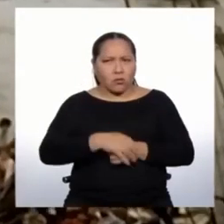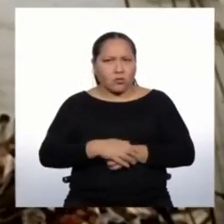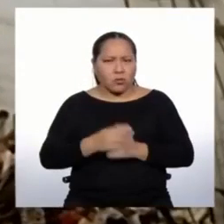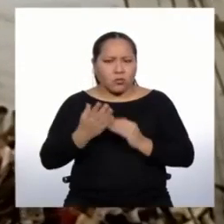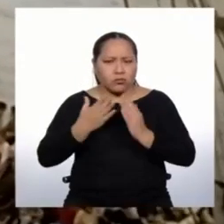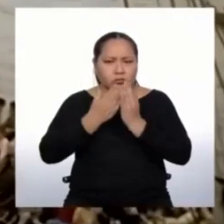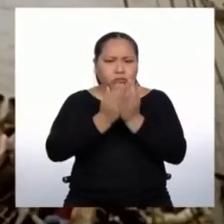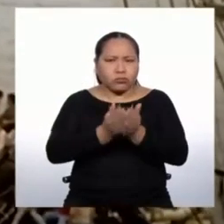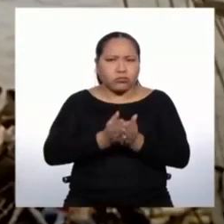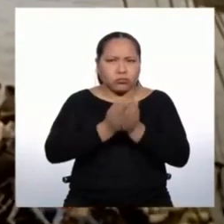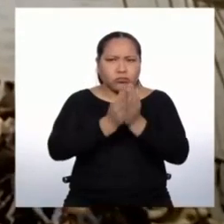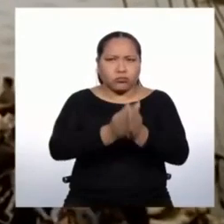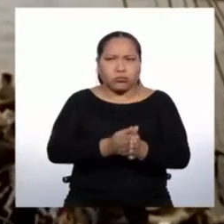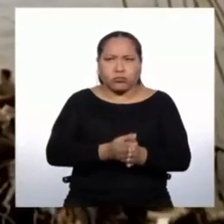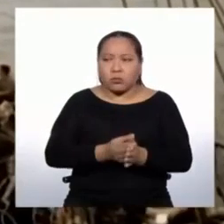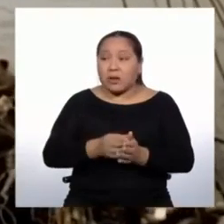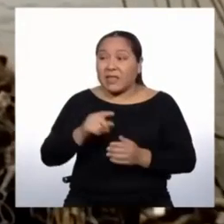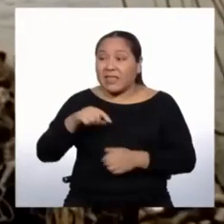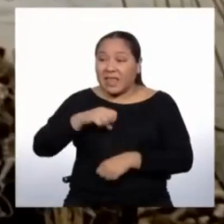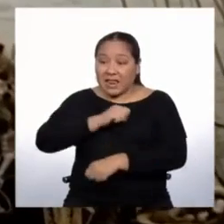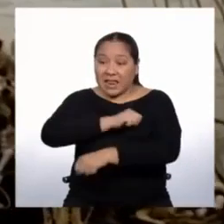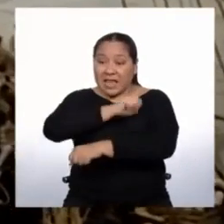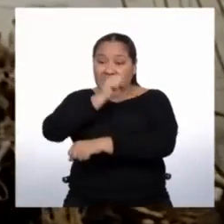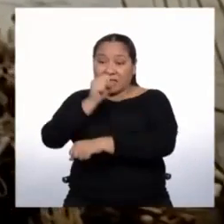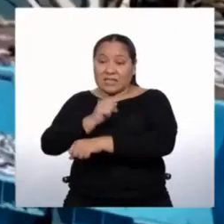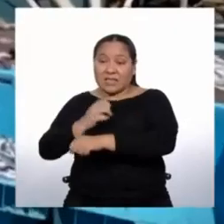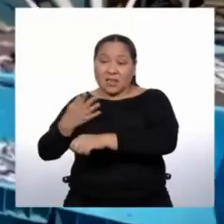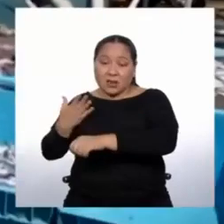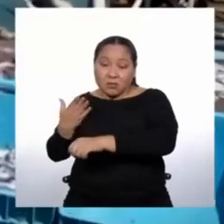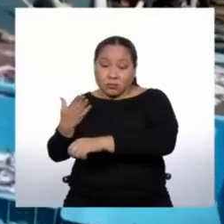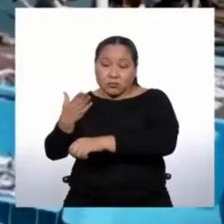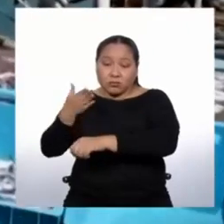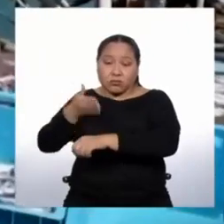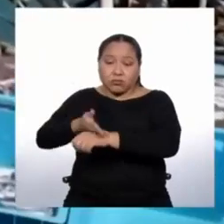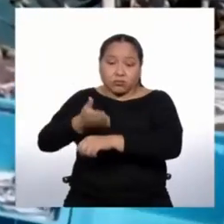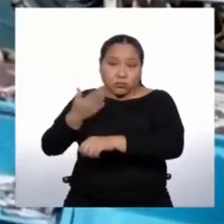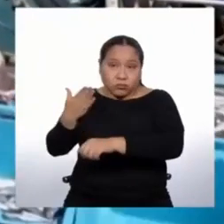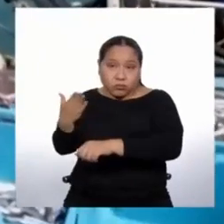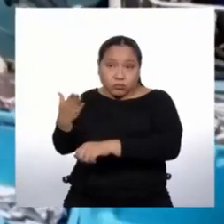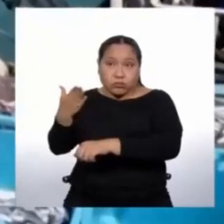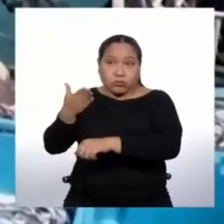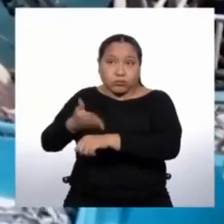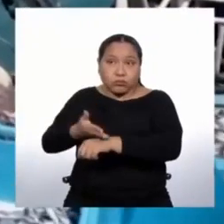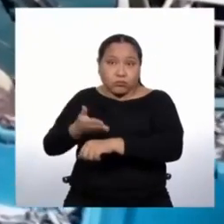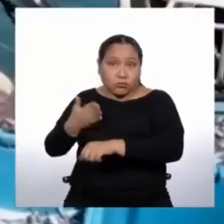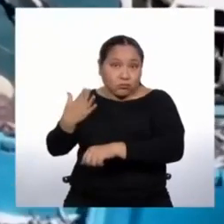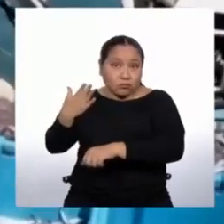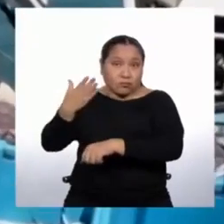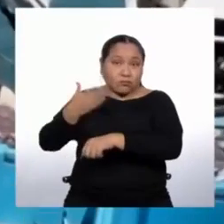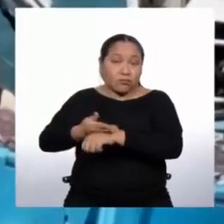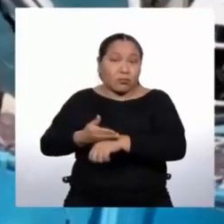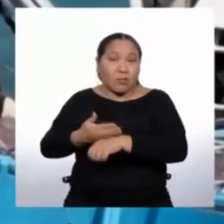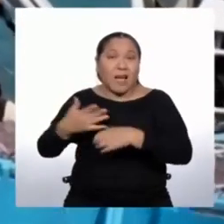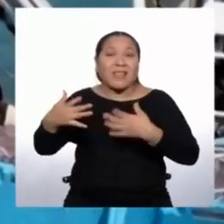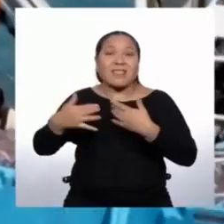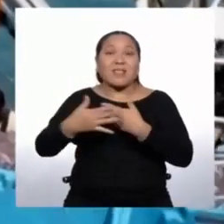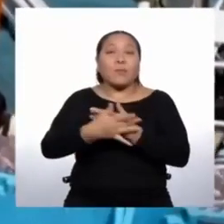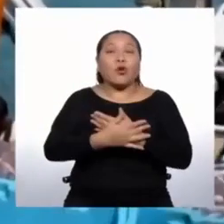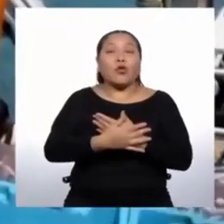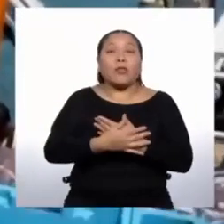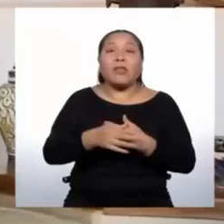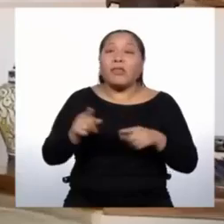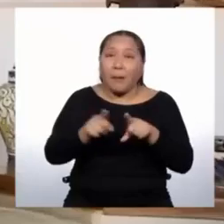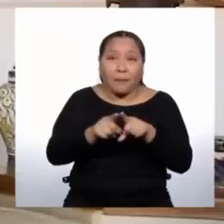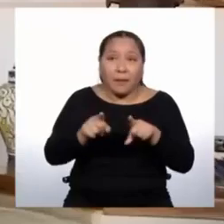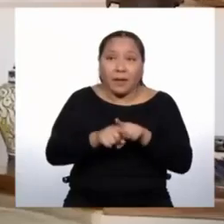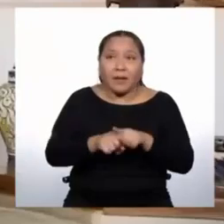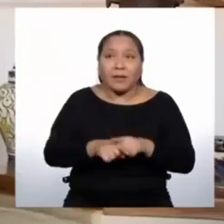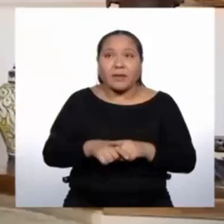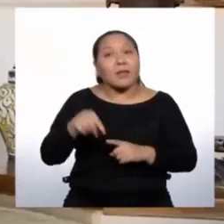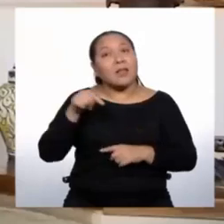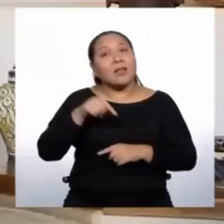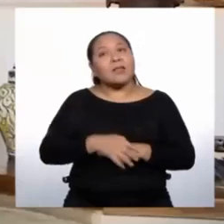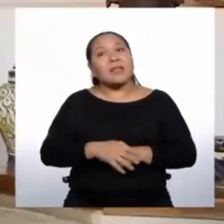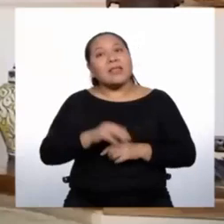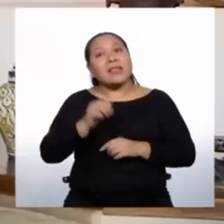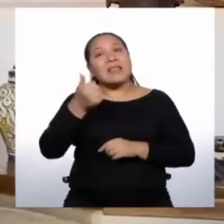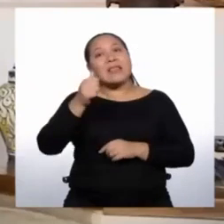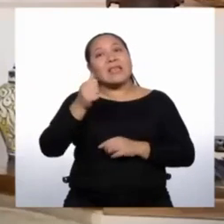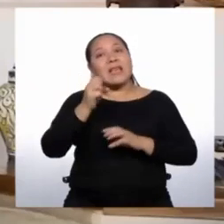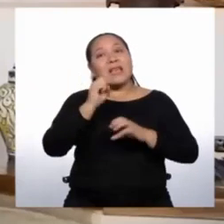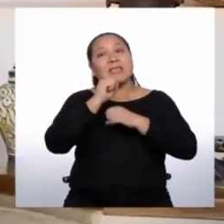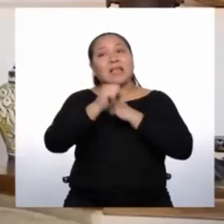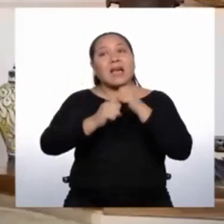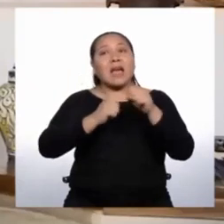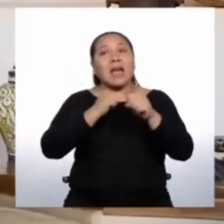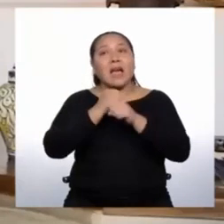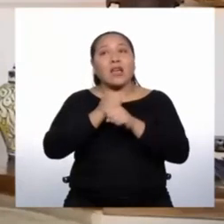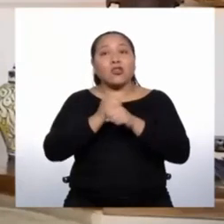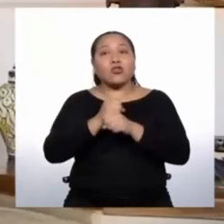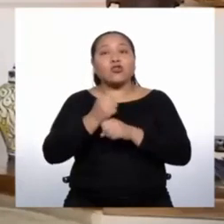gente de ancas de las sierras de la libertad a trabajar en la pesquería porque era una fuente de ingreso. Entonces, el dato es muy interesante. En los últimos 10 años hay